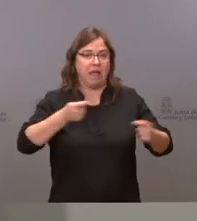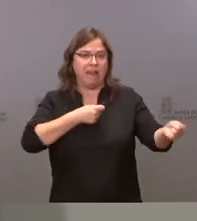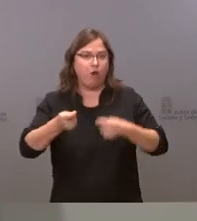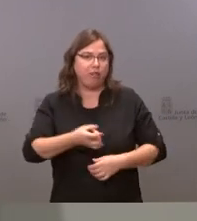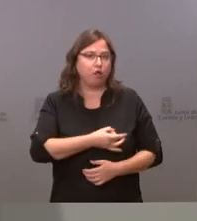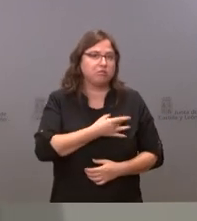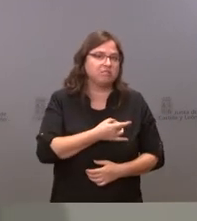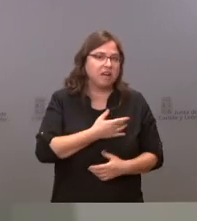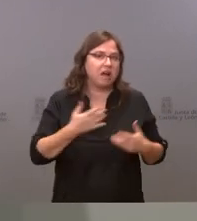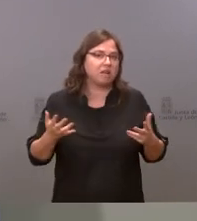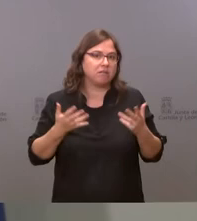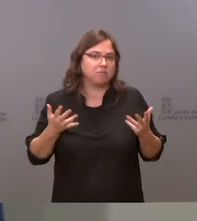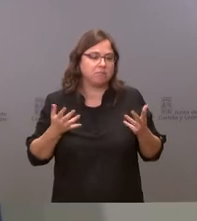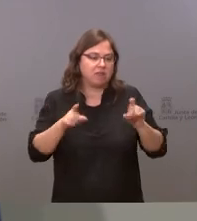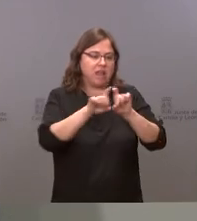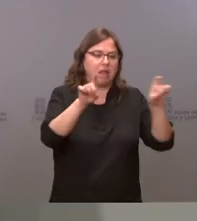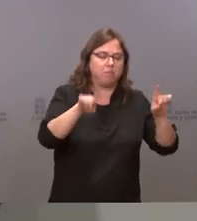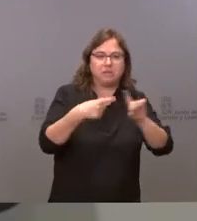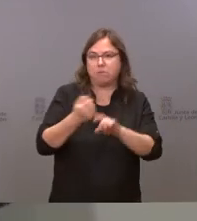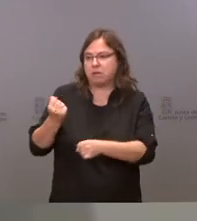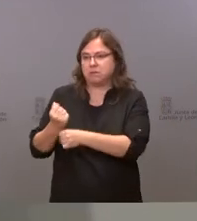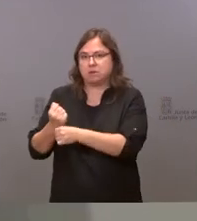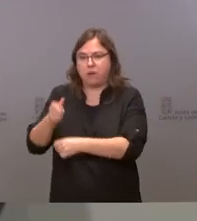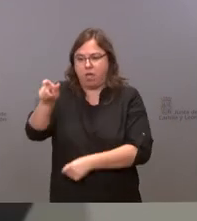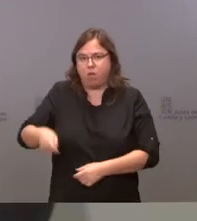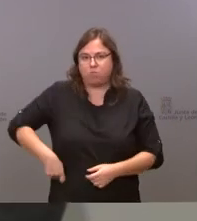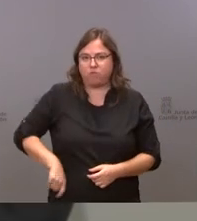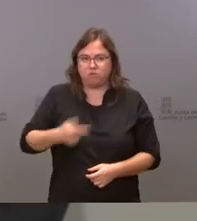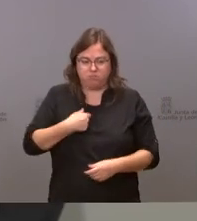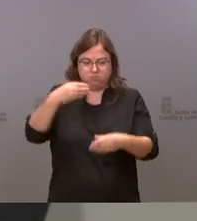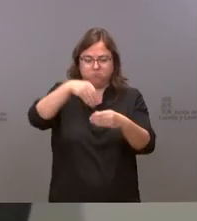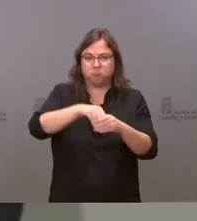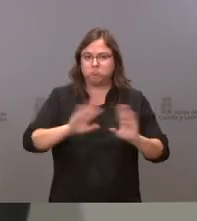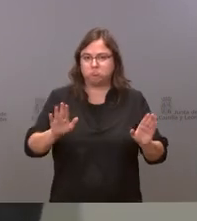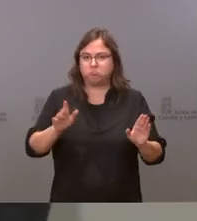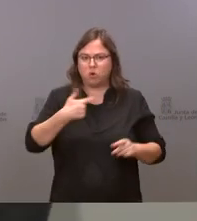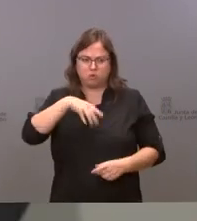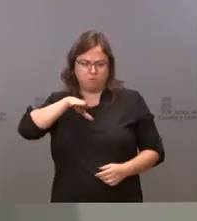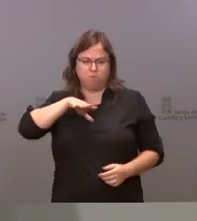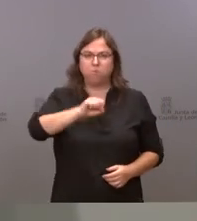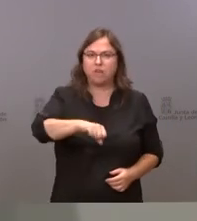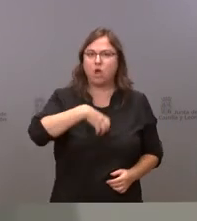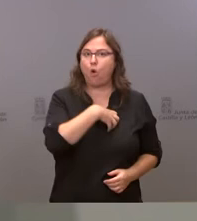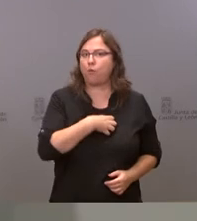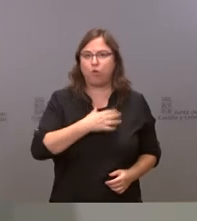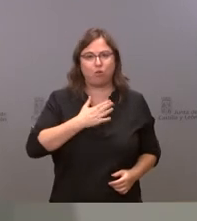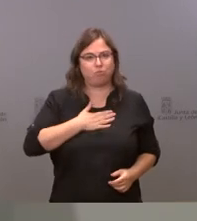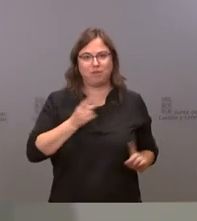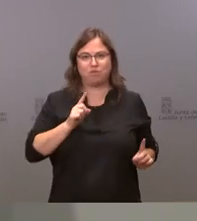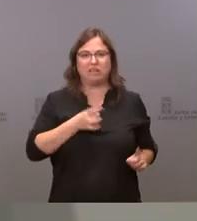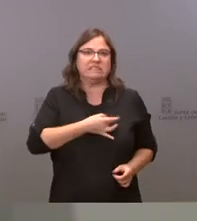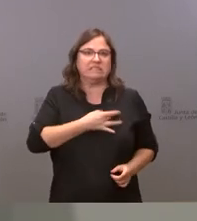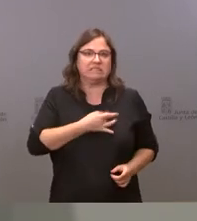las empresas y los trabajadores y que usurpemos una función que corresponde a los sindicatos